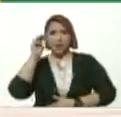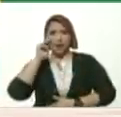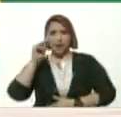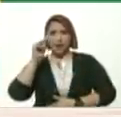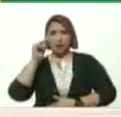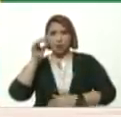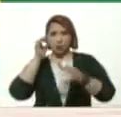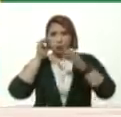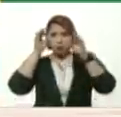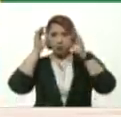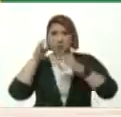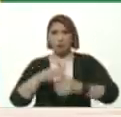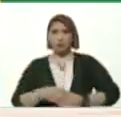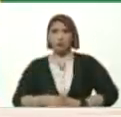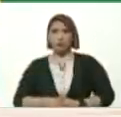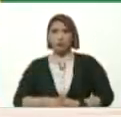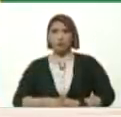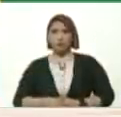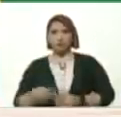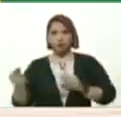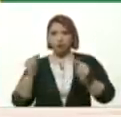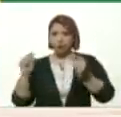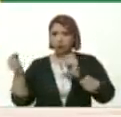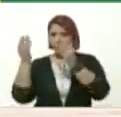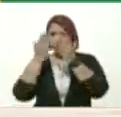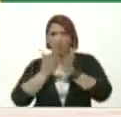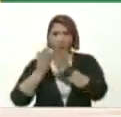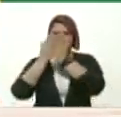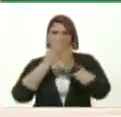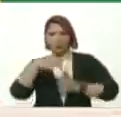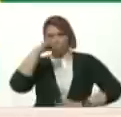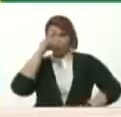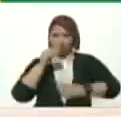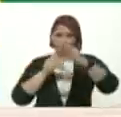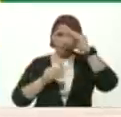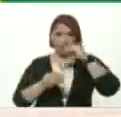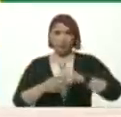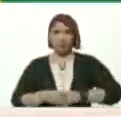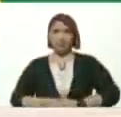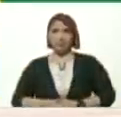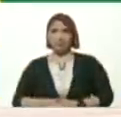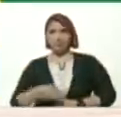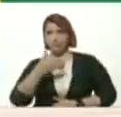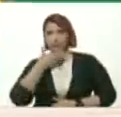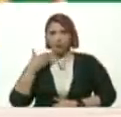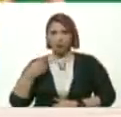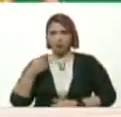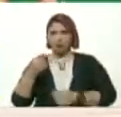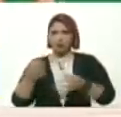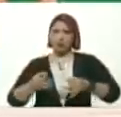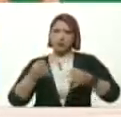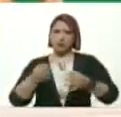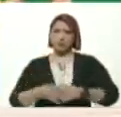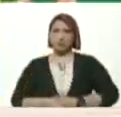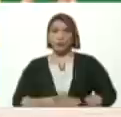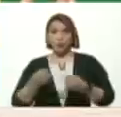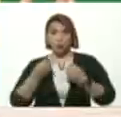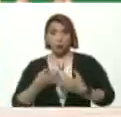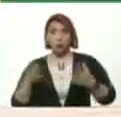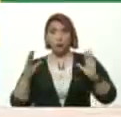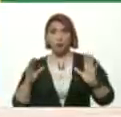el estudio El debate El análisis La reflexión El aprendizaje Y mejorar Cada vez más Bueno